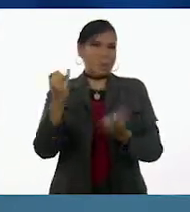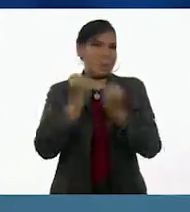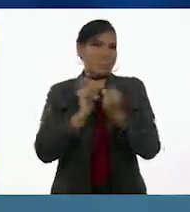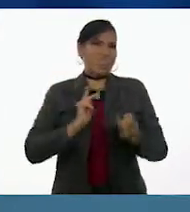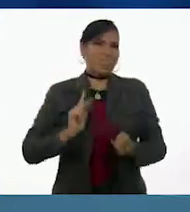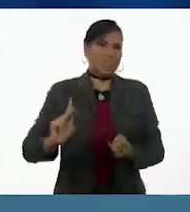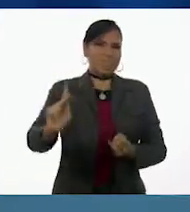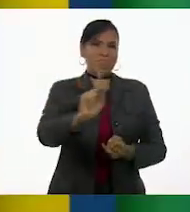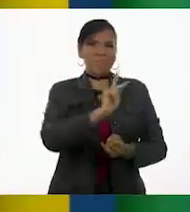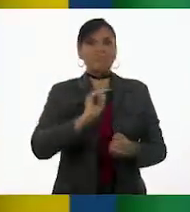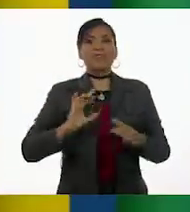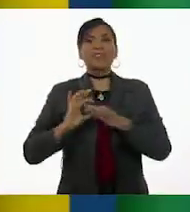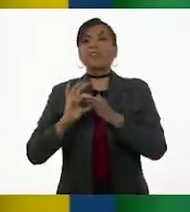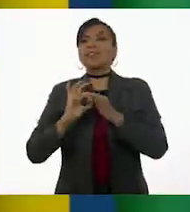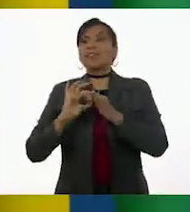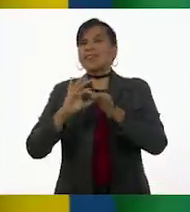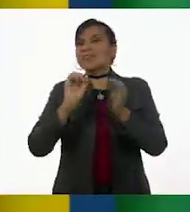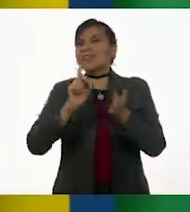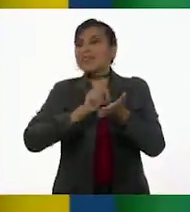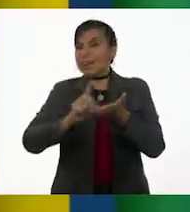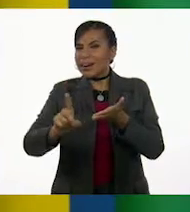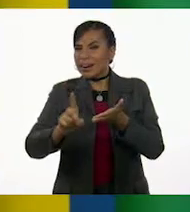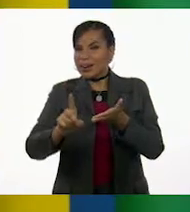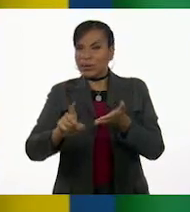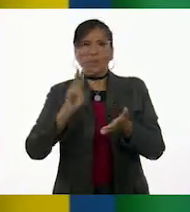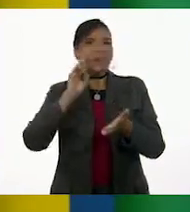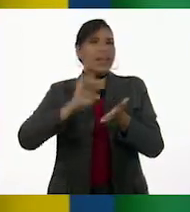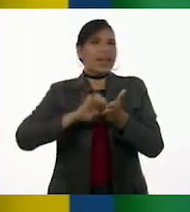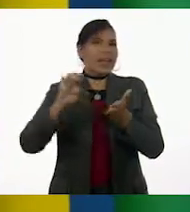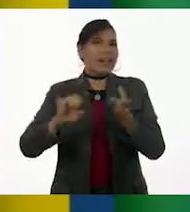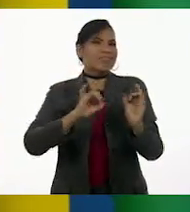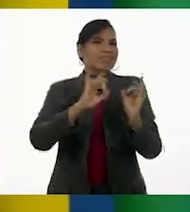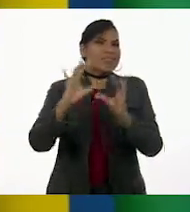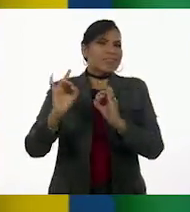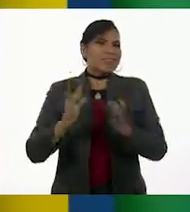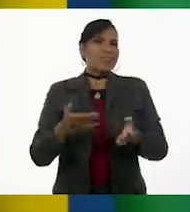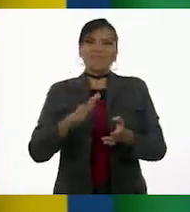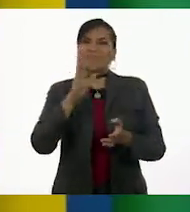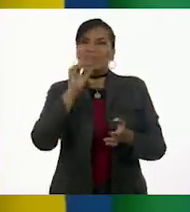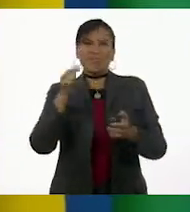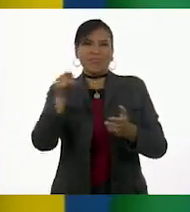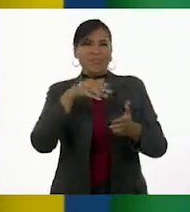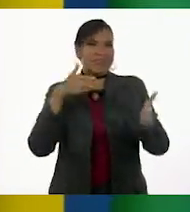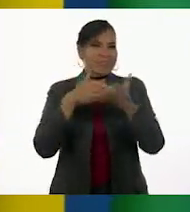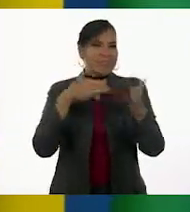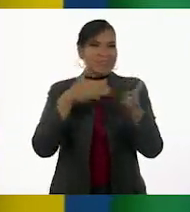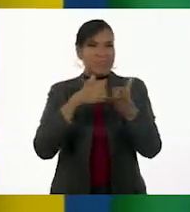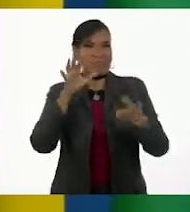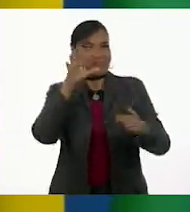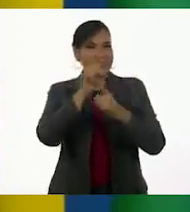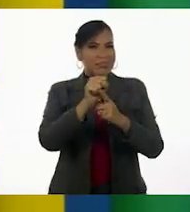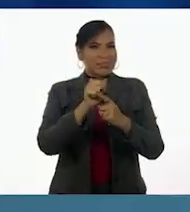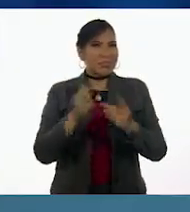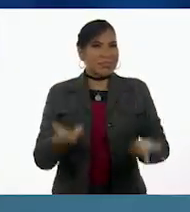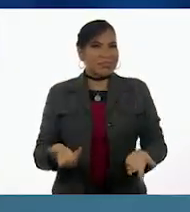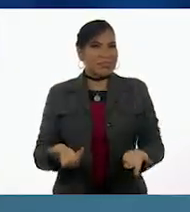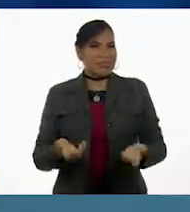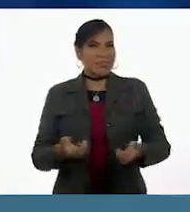iguales en derechos. ¿Me puedes dar un ejemplo de situaciones que impidan a los demás lograr sus metas?